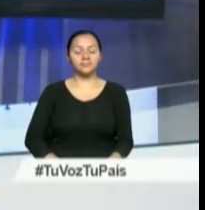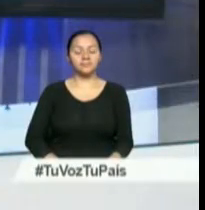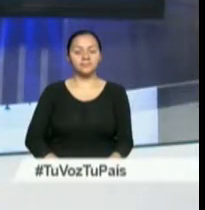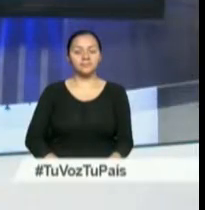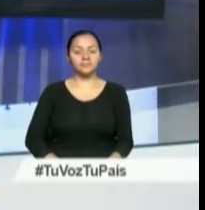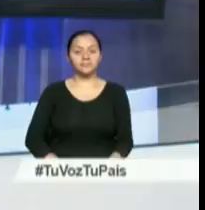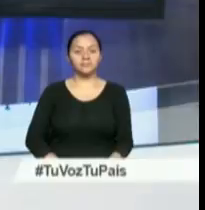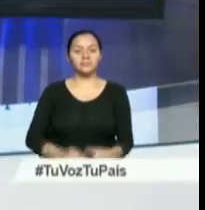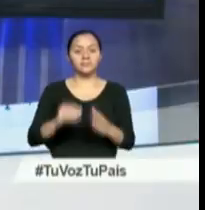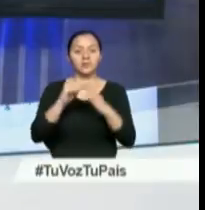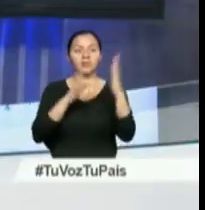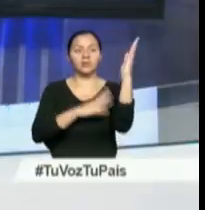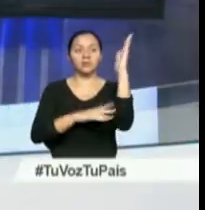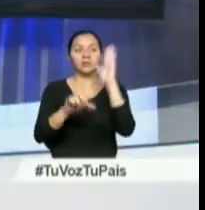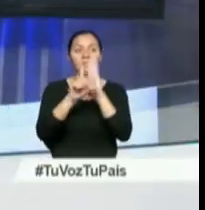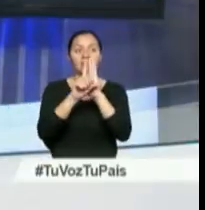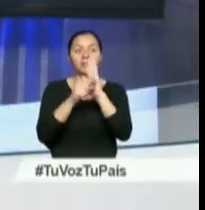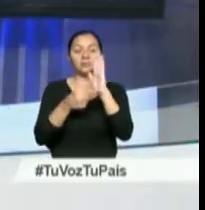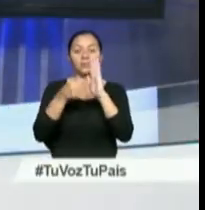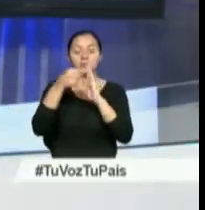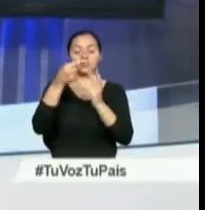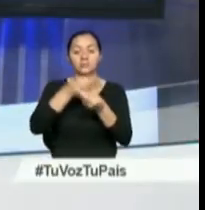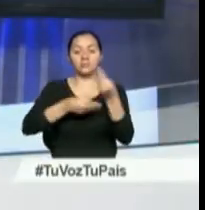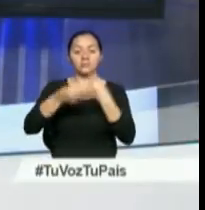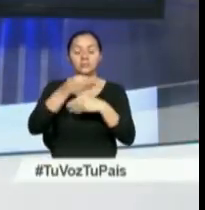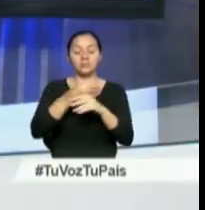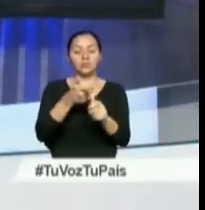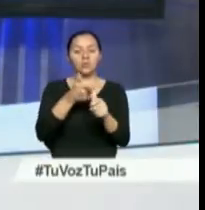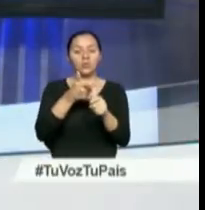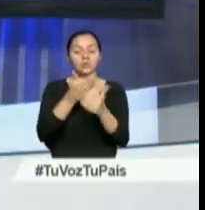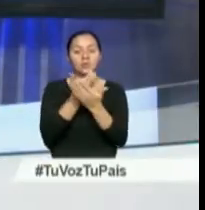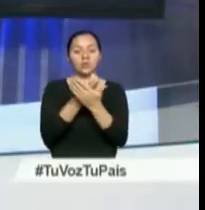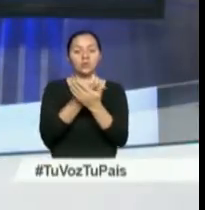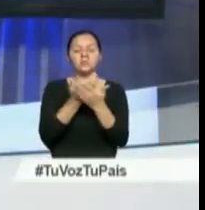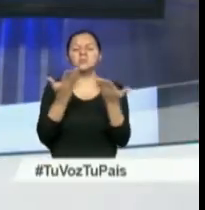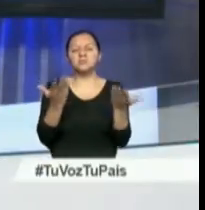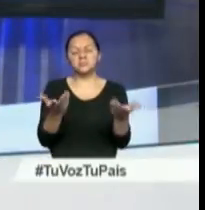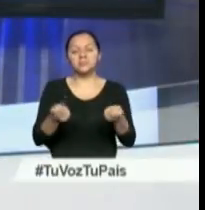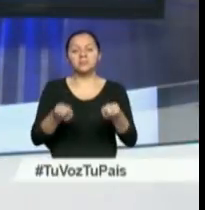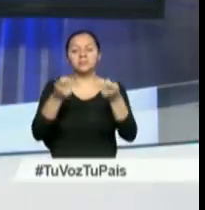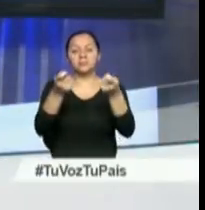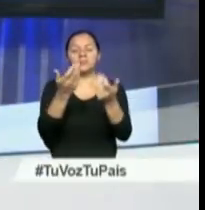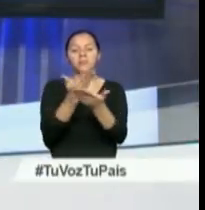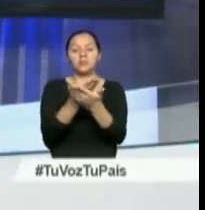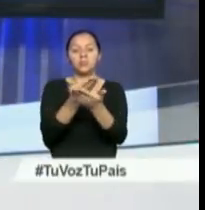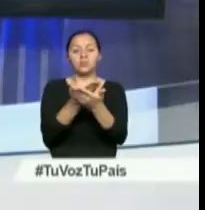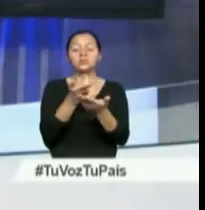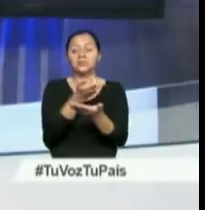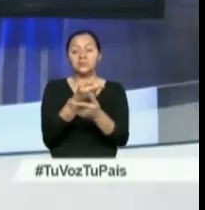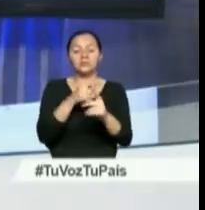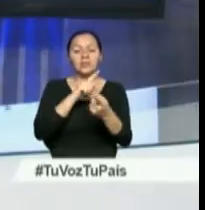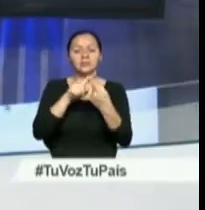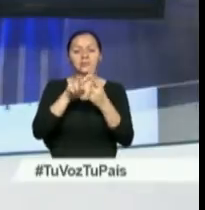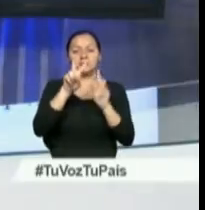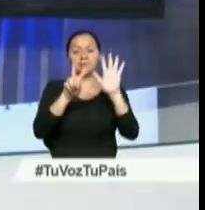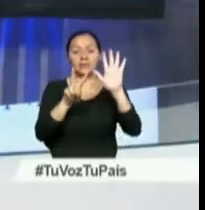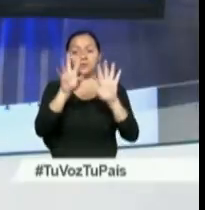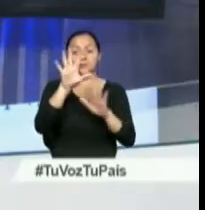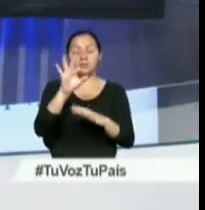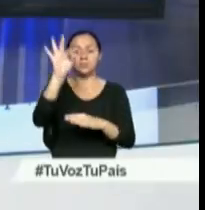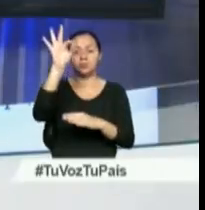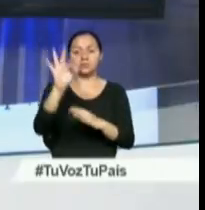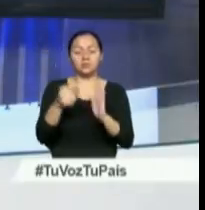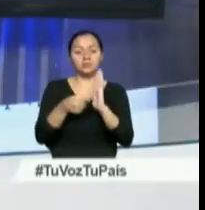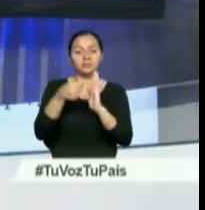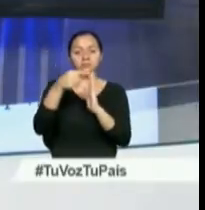El proyecto de ley de plusvalía de carácter económico urgente propuesto por el Ejecutivo plantea hasta el 75% de